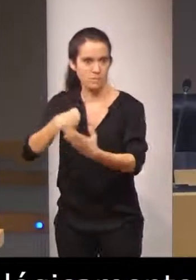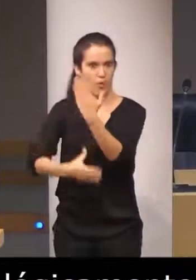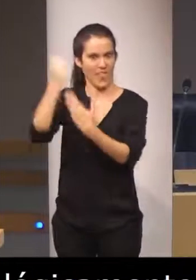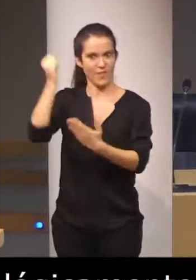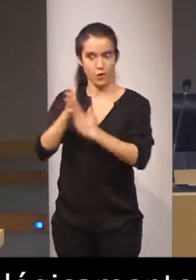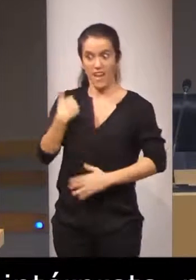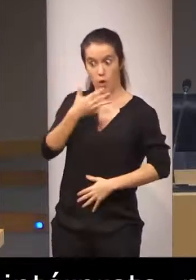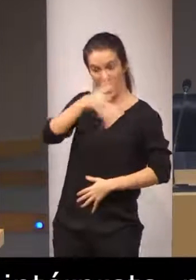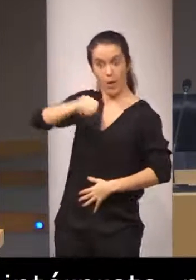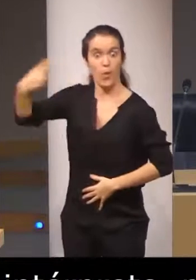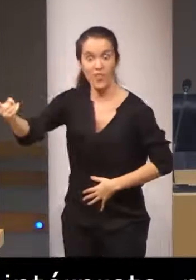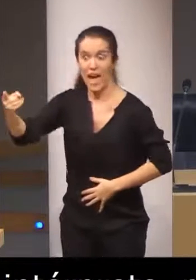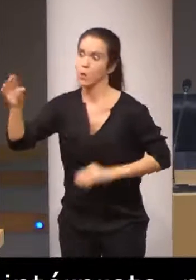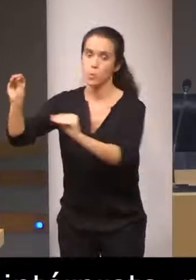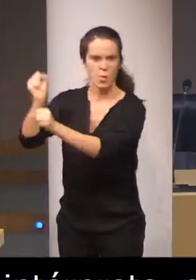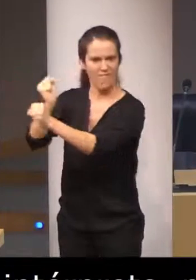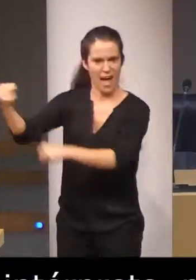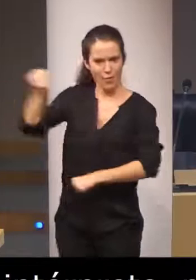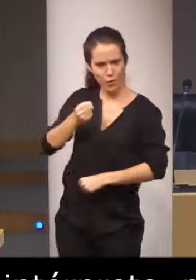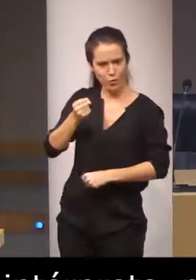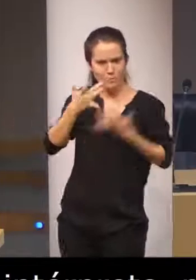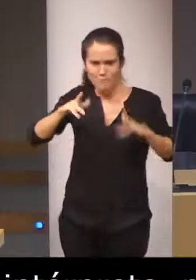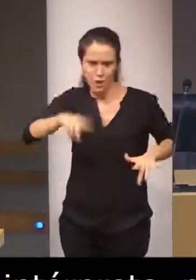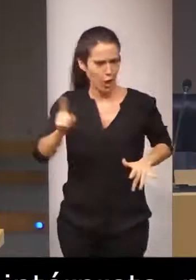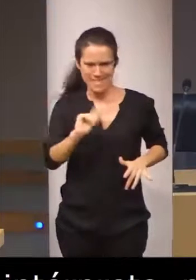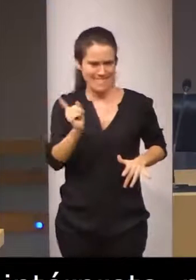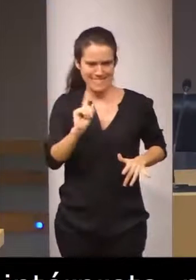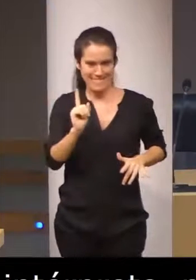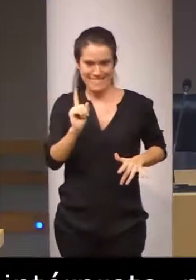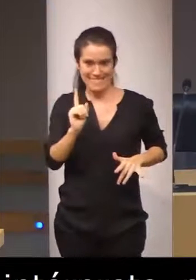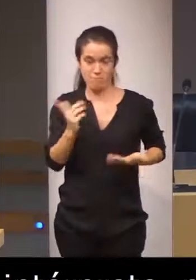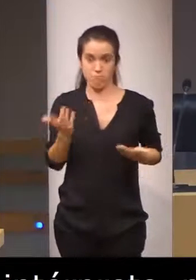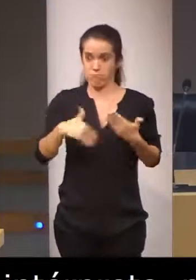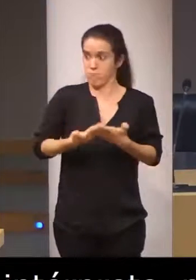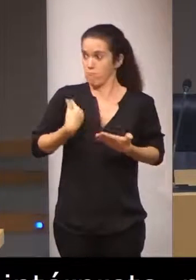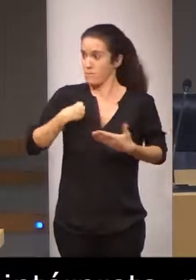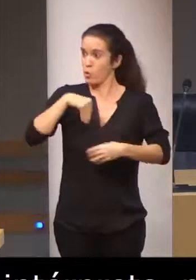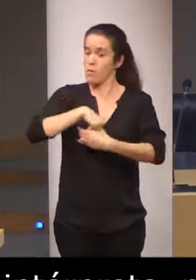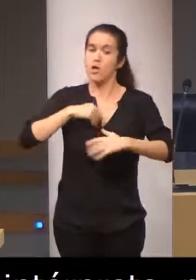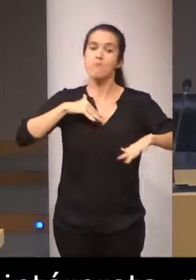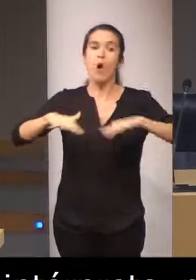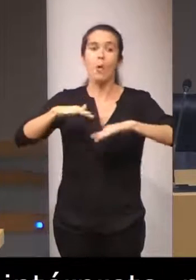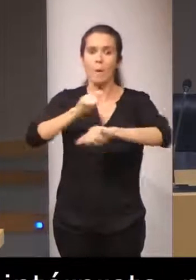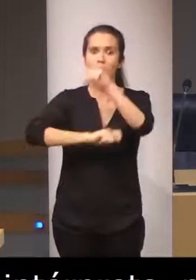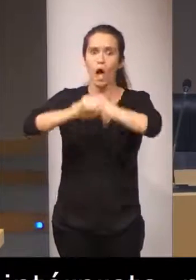garantizaba la imparcialidad. Y de hecho, el movimiento asociativo pues ha tenido el cuasi-monopolio